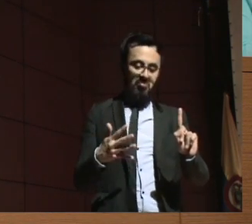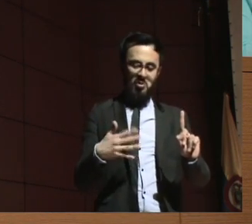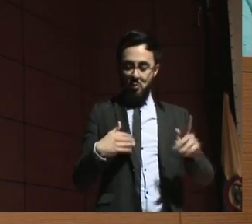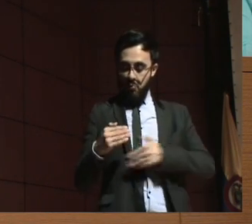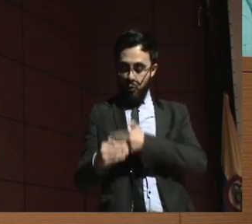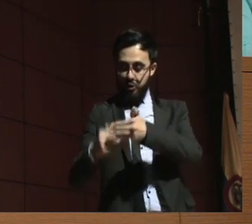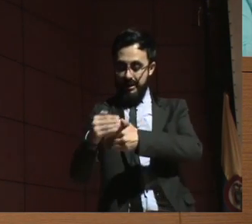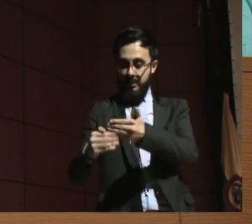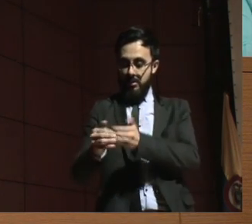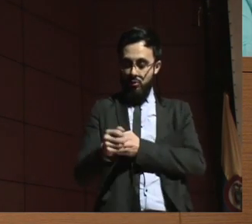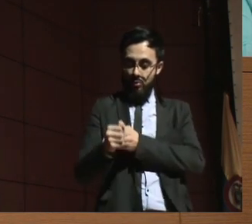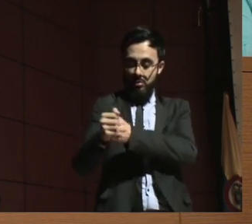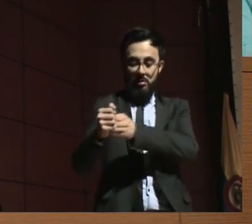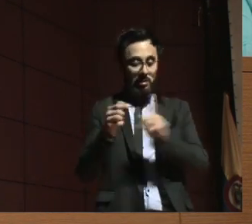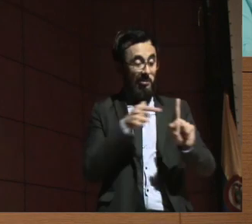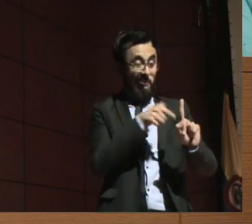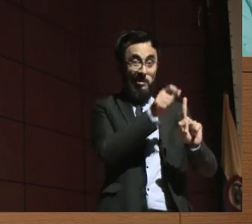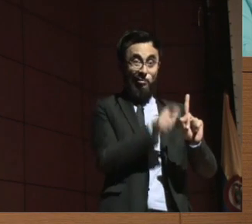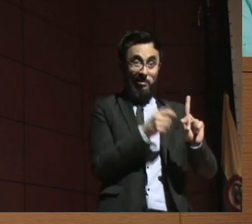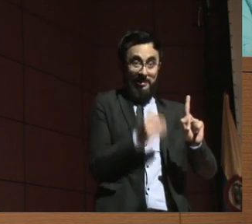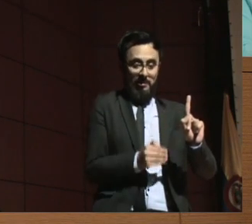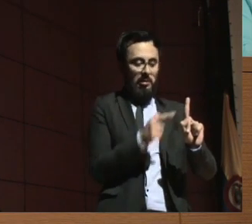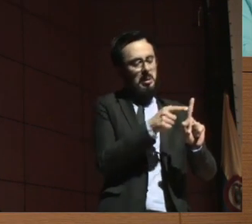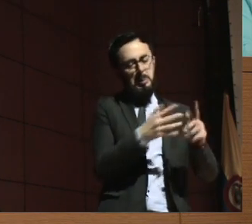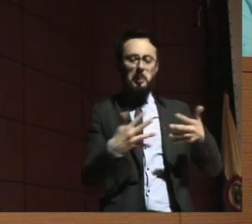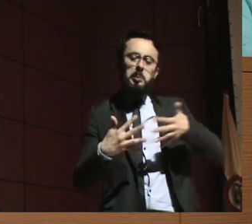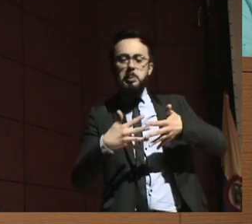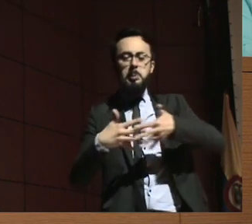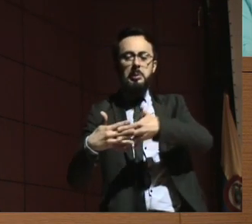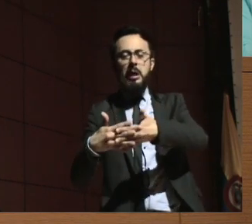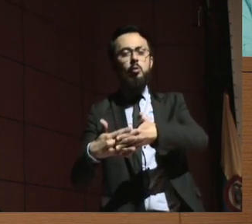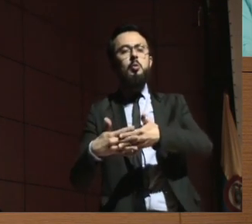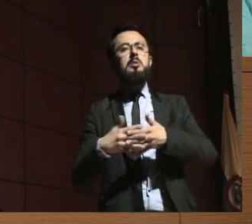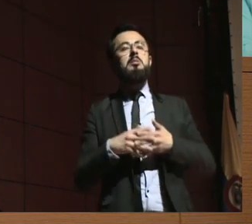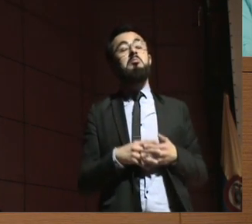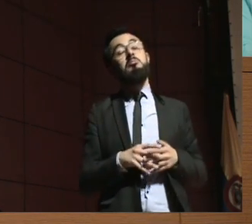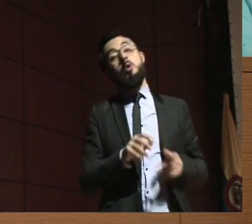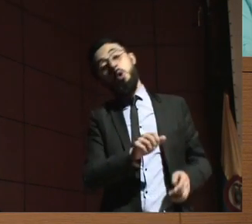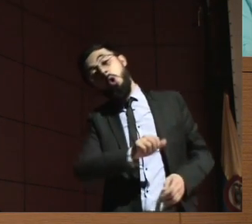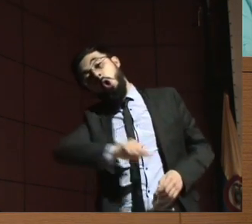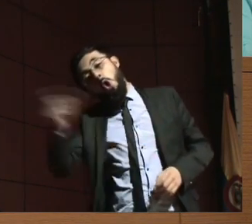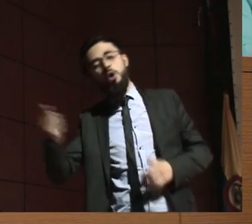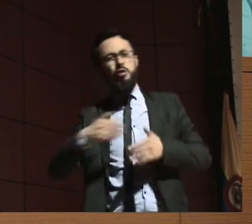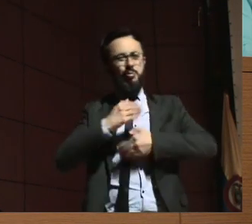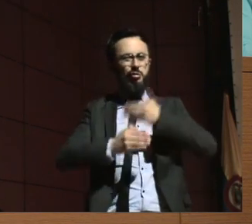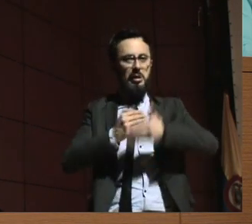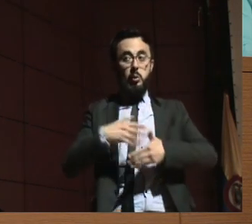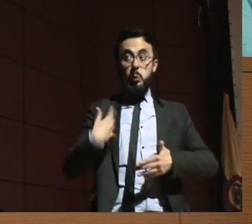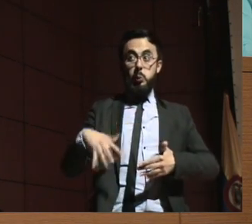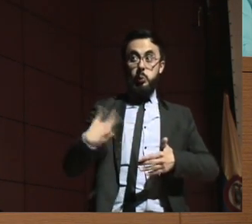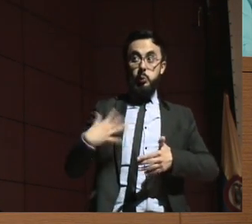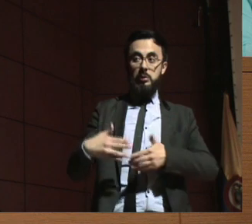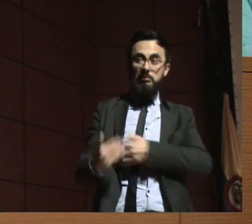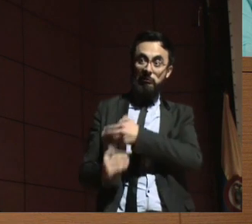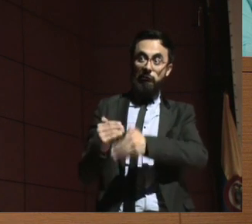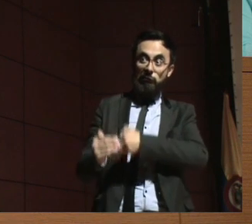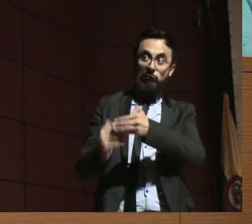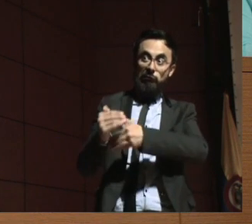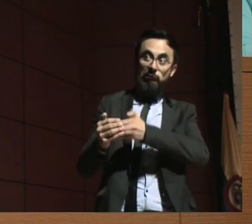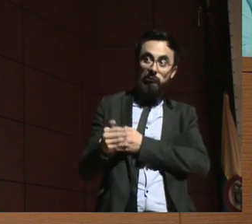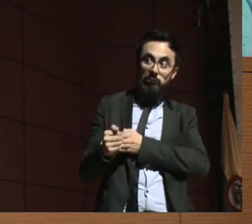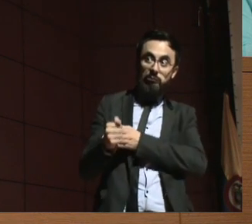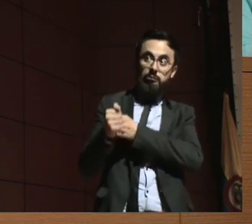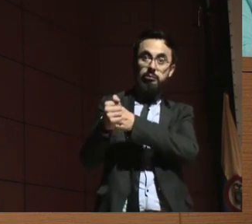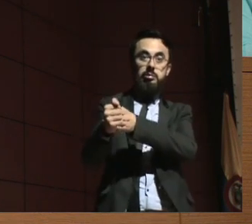procedimiento que haya que hacer. Para el caso de que fuese otra clase de proceso, ya no se puede